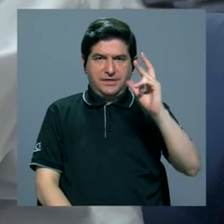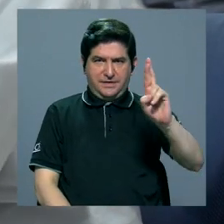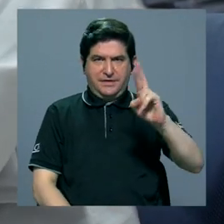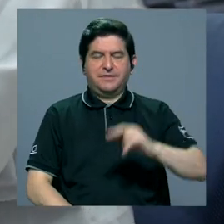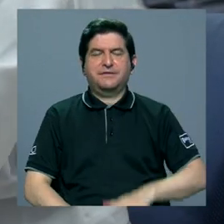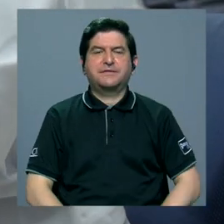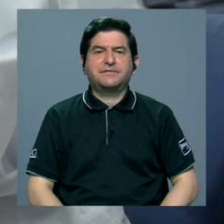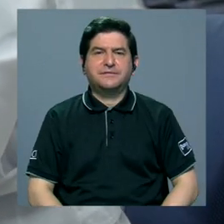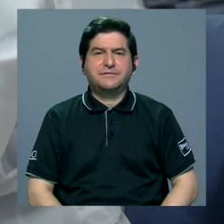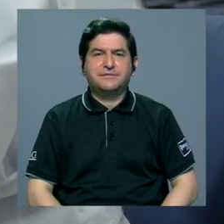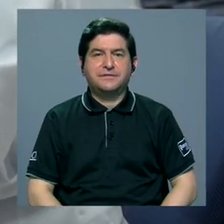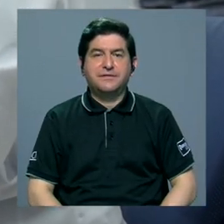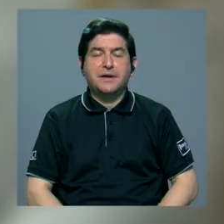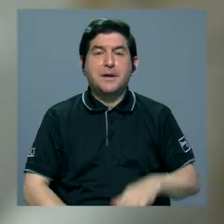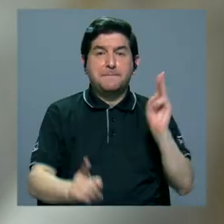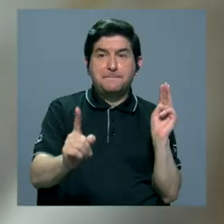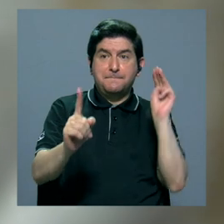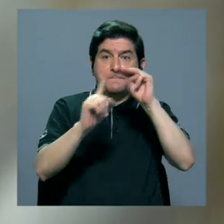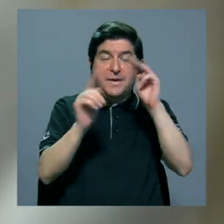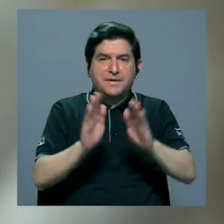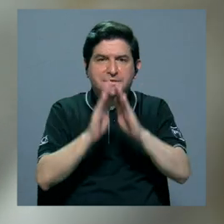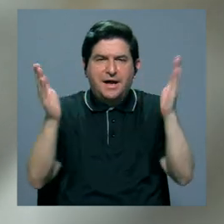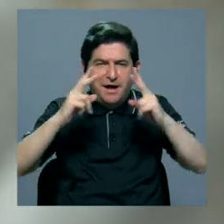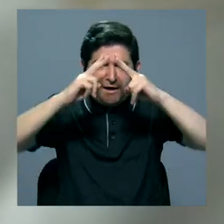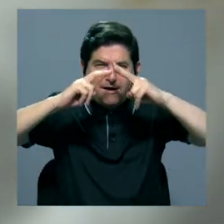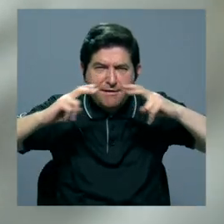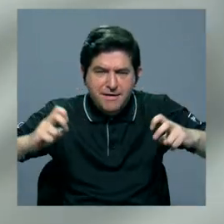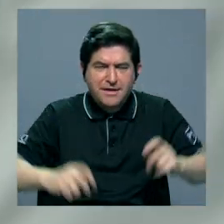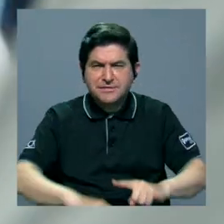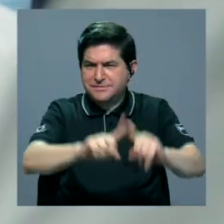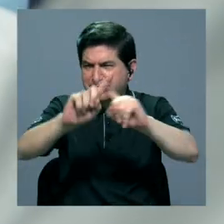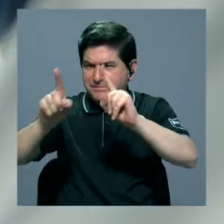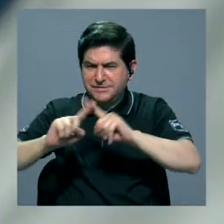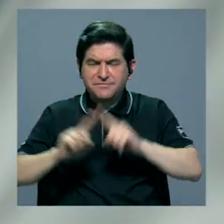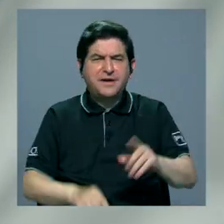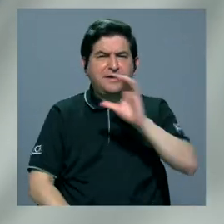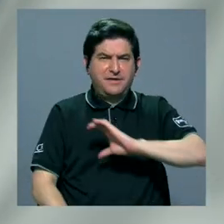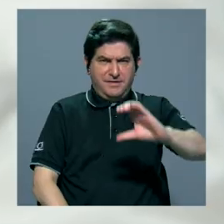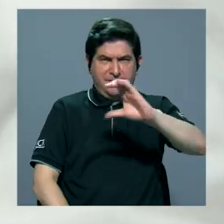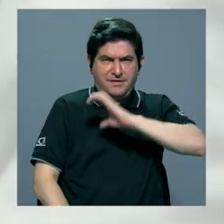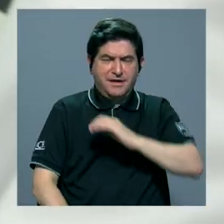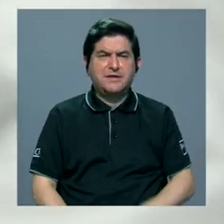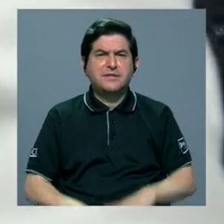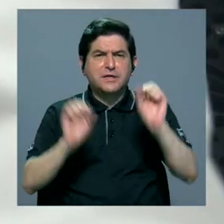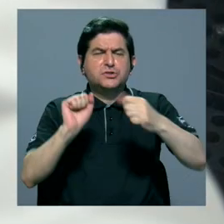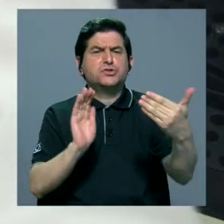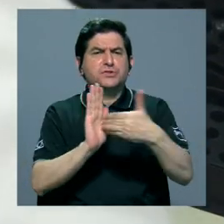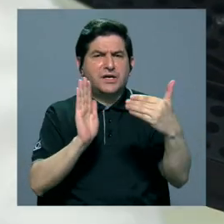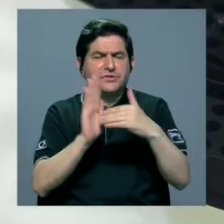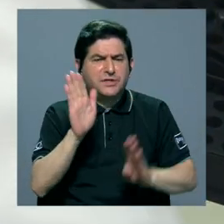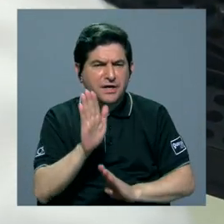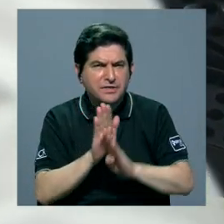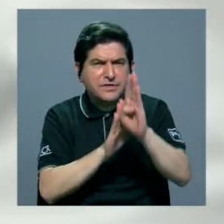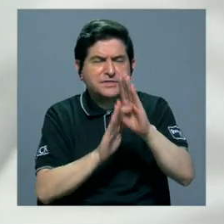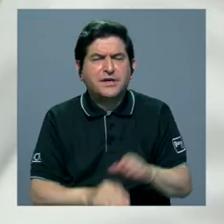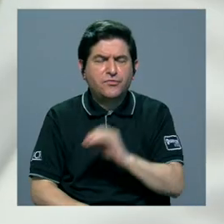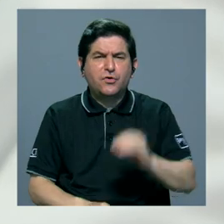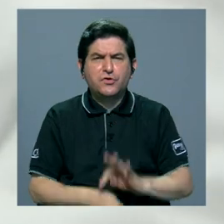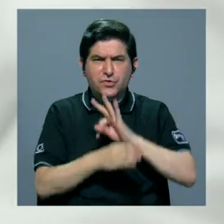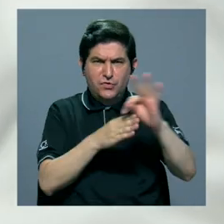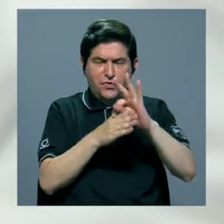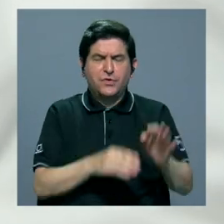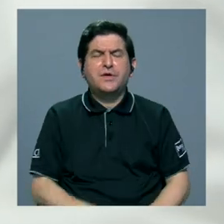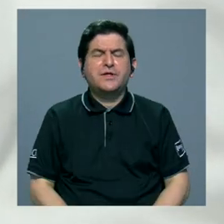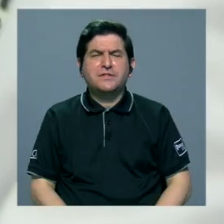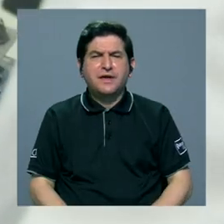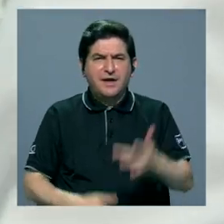Costa Rica, tiene como meta ampliar el análisis de los diferentes factores que pueden afectar el desarrollo y el tratamiento